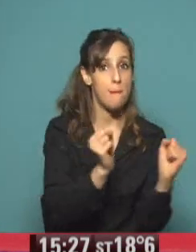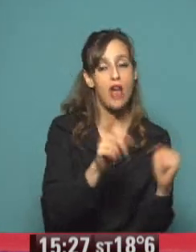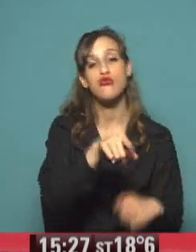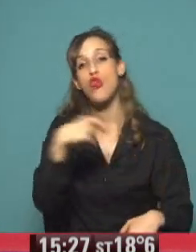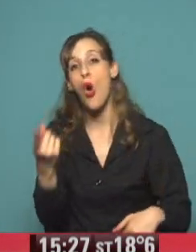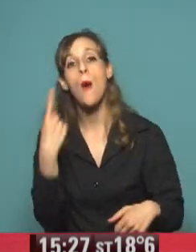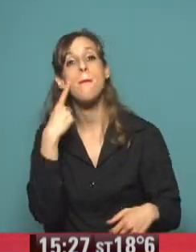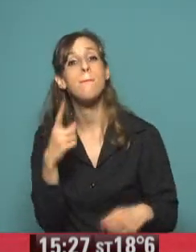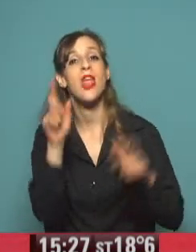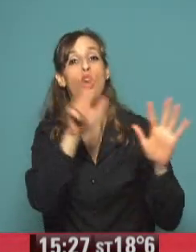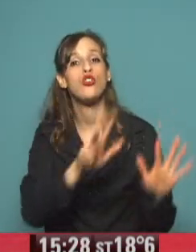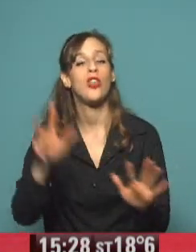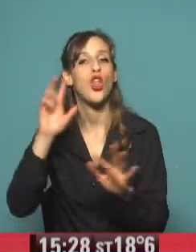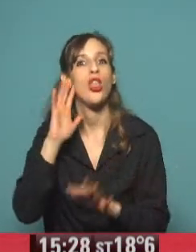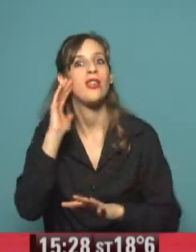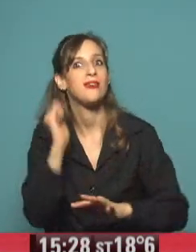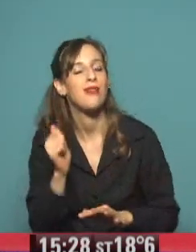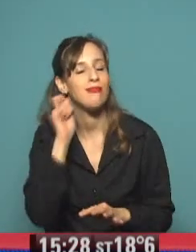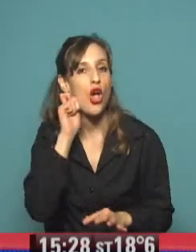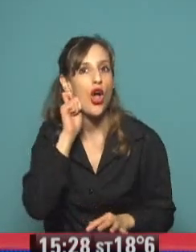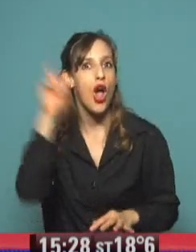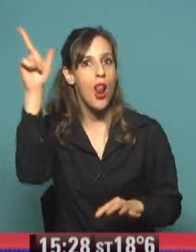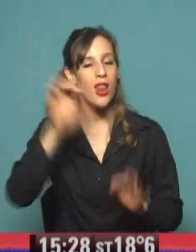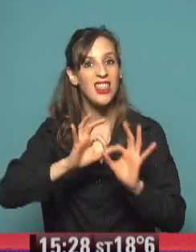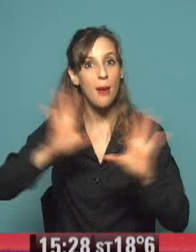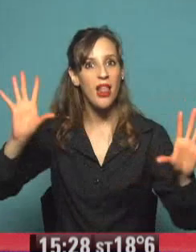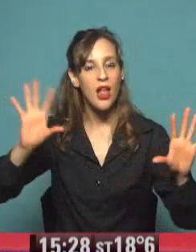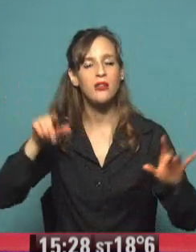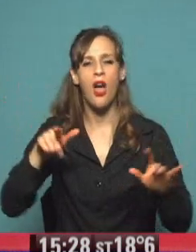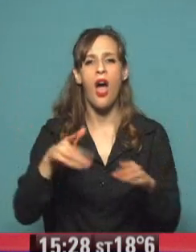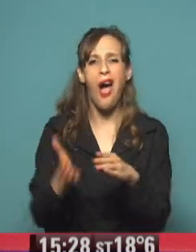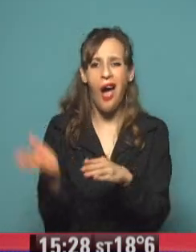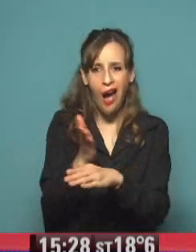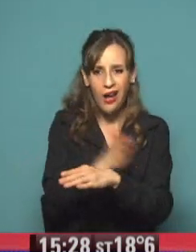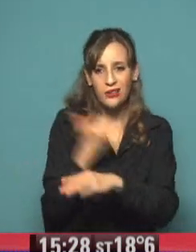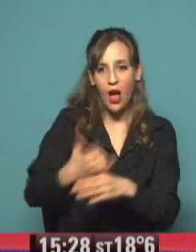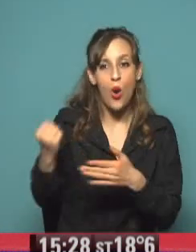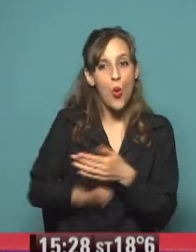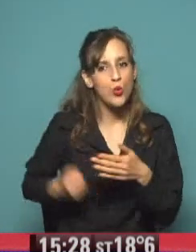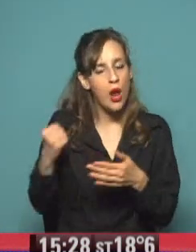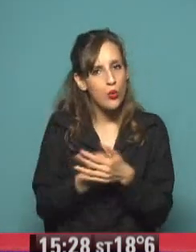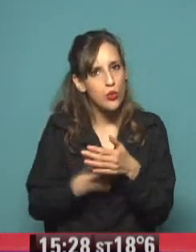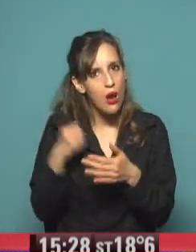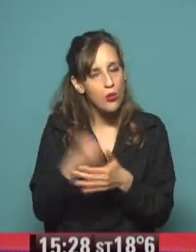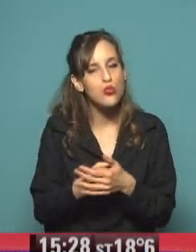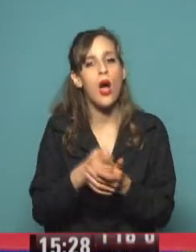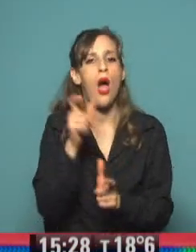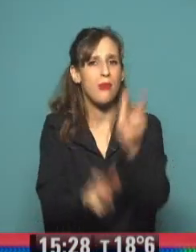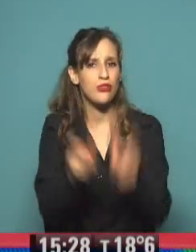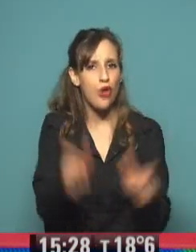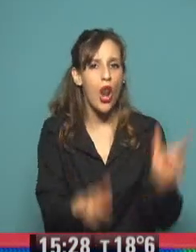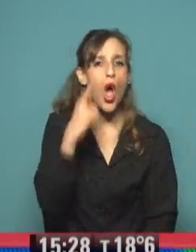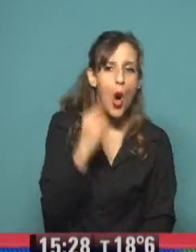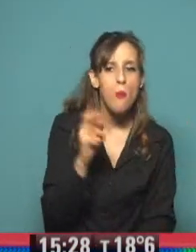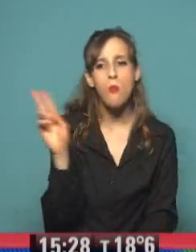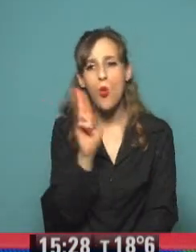que se consigue declarar la independencia, dijimos, hubo muchísimas luchas en las que fueron protagonizadas por hombres y mujeres, patriotas,